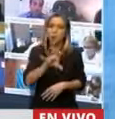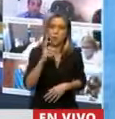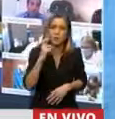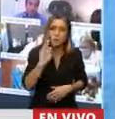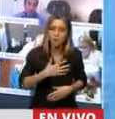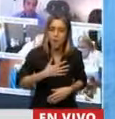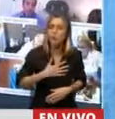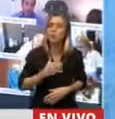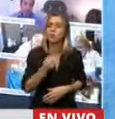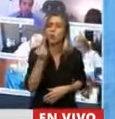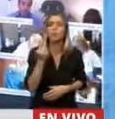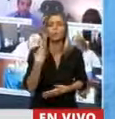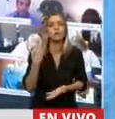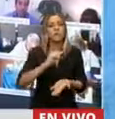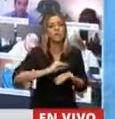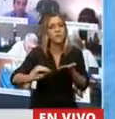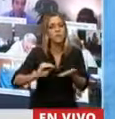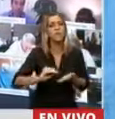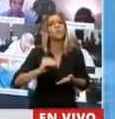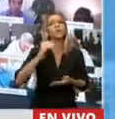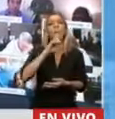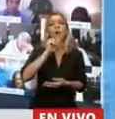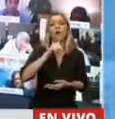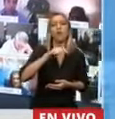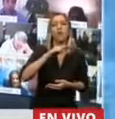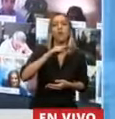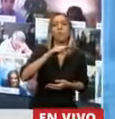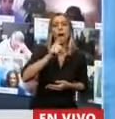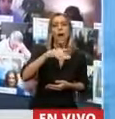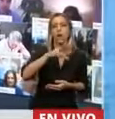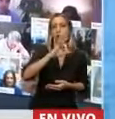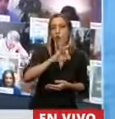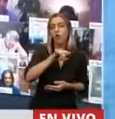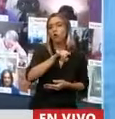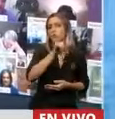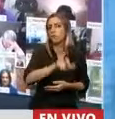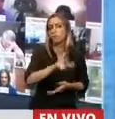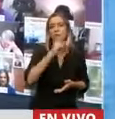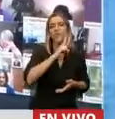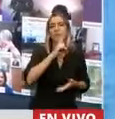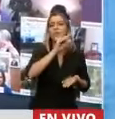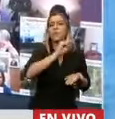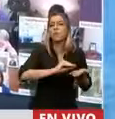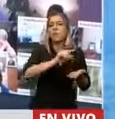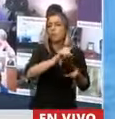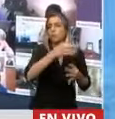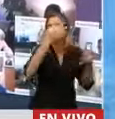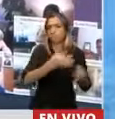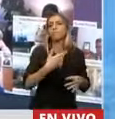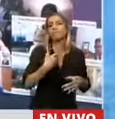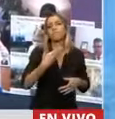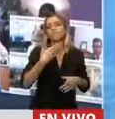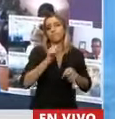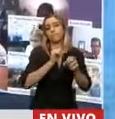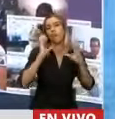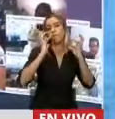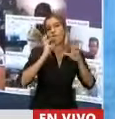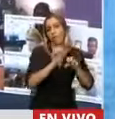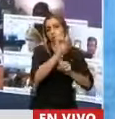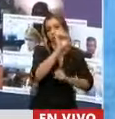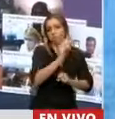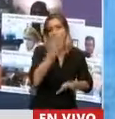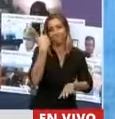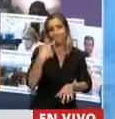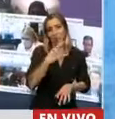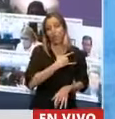de la diputada provincial Nery Carromagno, que además es una aquilatada licenciada en Fonoaudiología de la Universidad Nacional de San Luis,